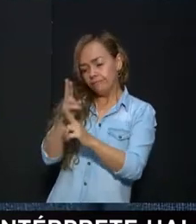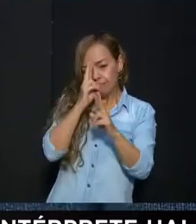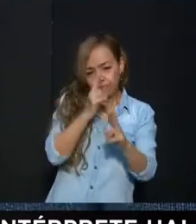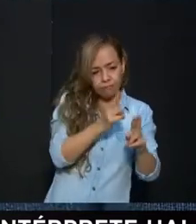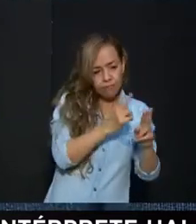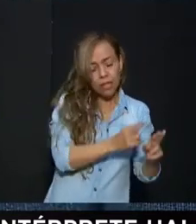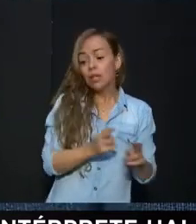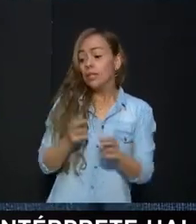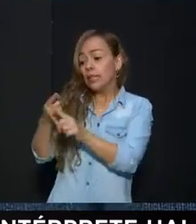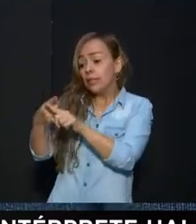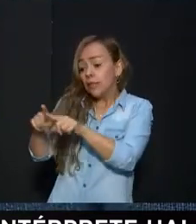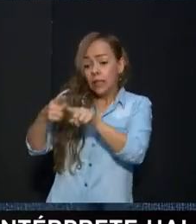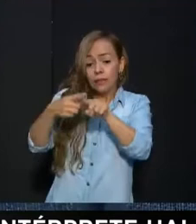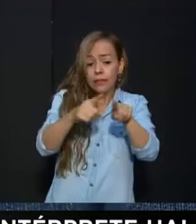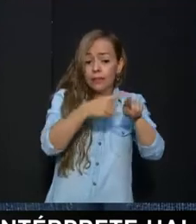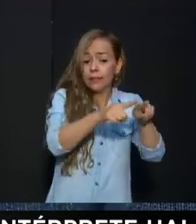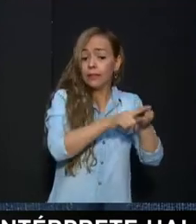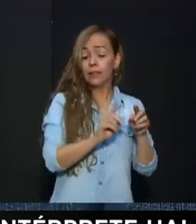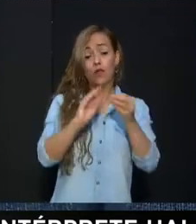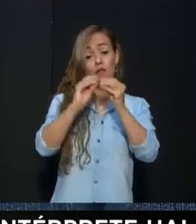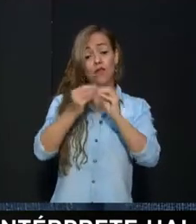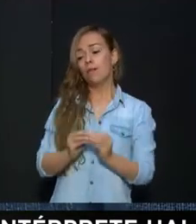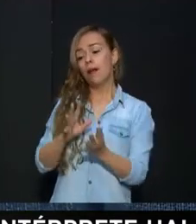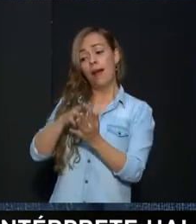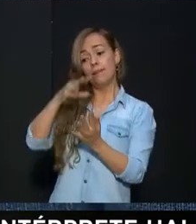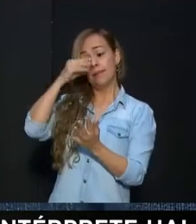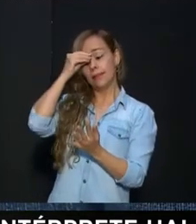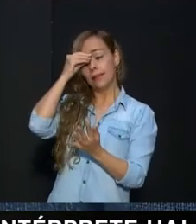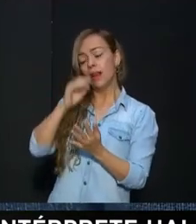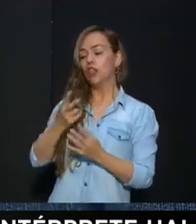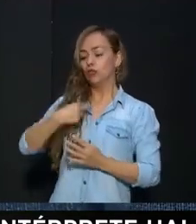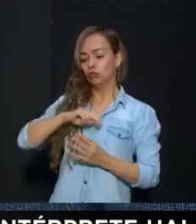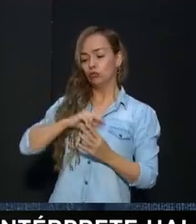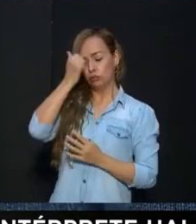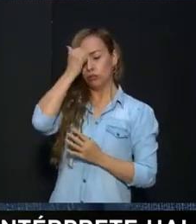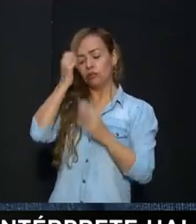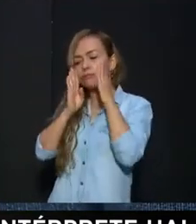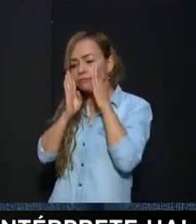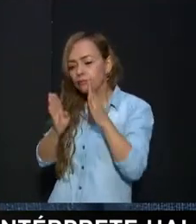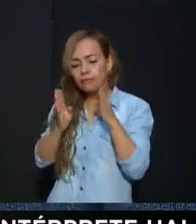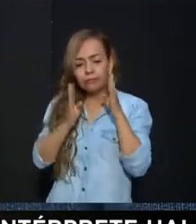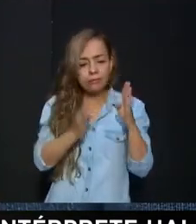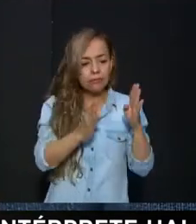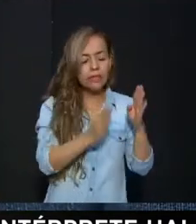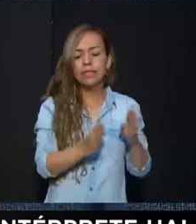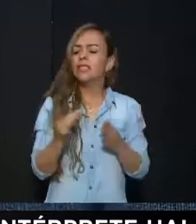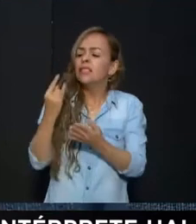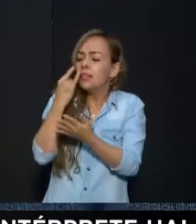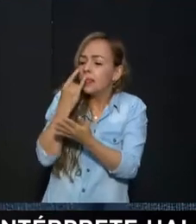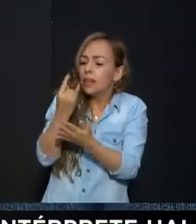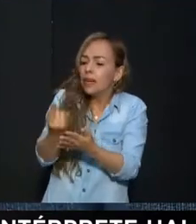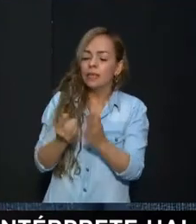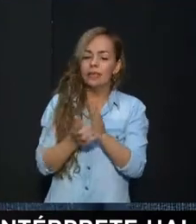hay dentro de ella. Entonces, ahí es donde nosotros atendemos a esa diversidad de intereses, de capacidades, de